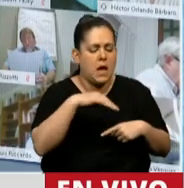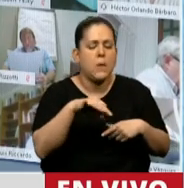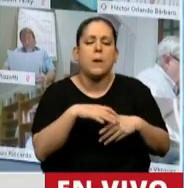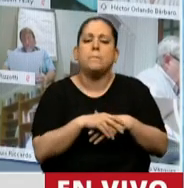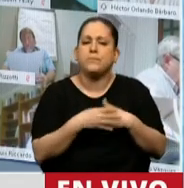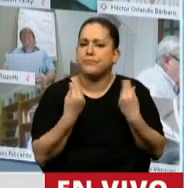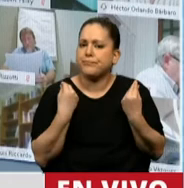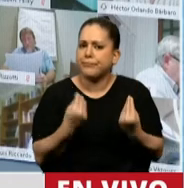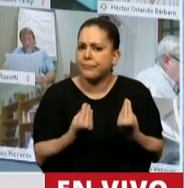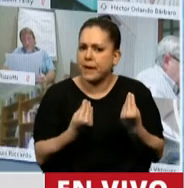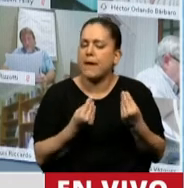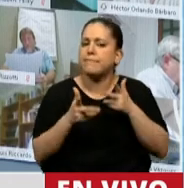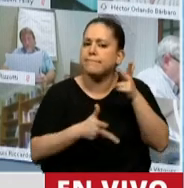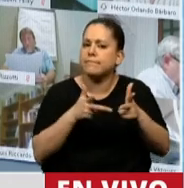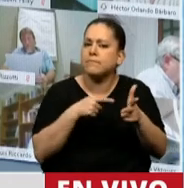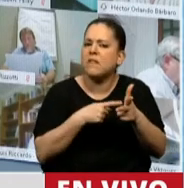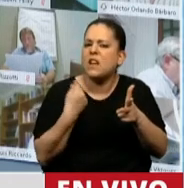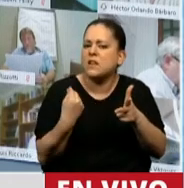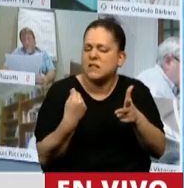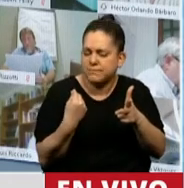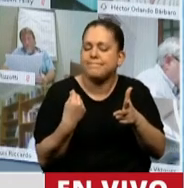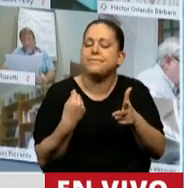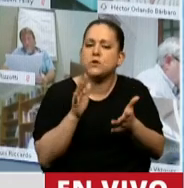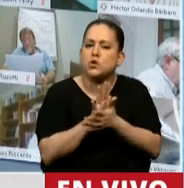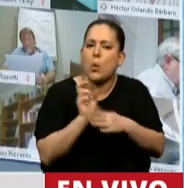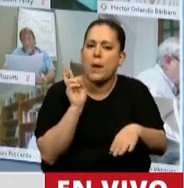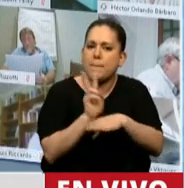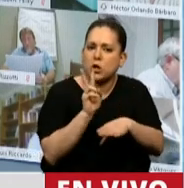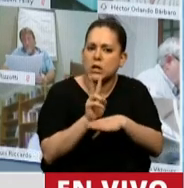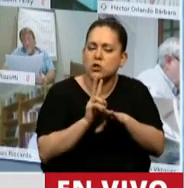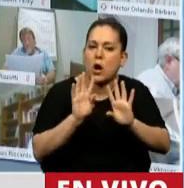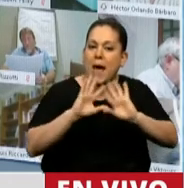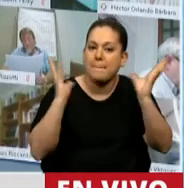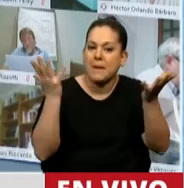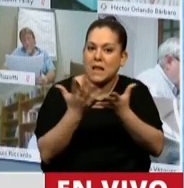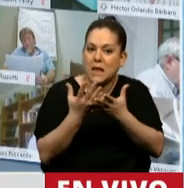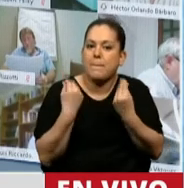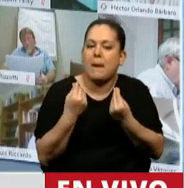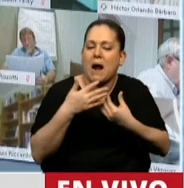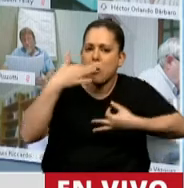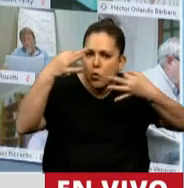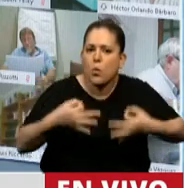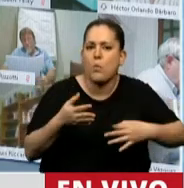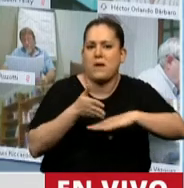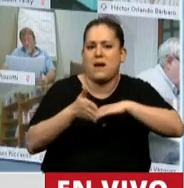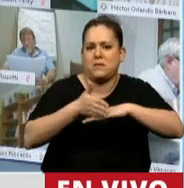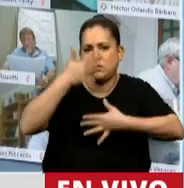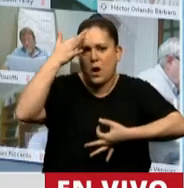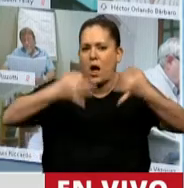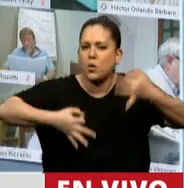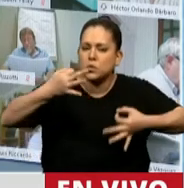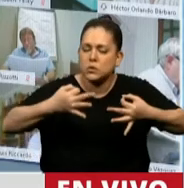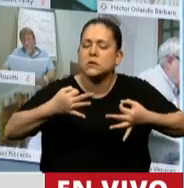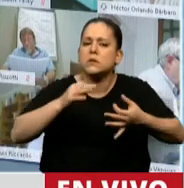habla sobre presupuestos mínimos de protección ambiental para garantizar el derecho al acceso a la justicia por